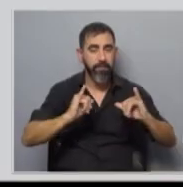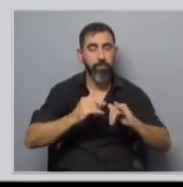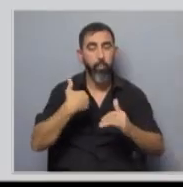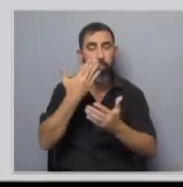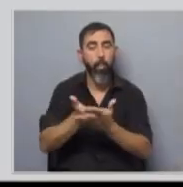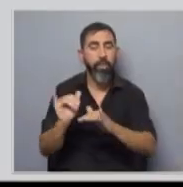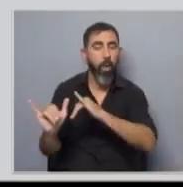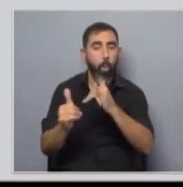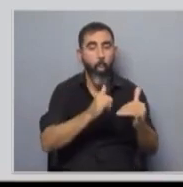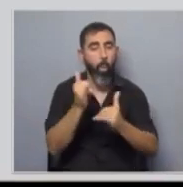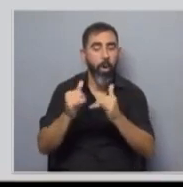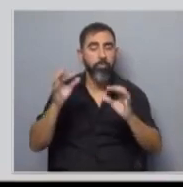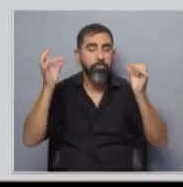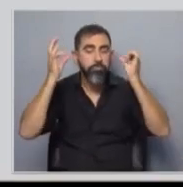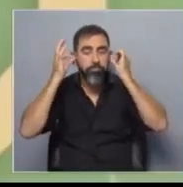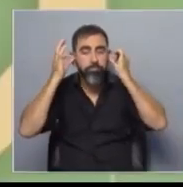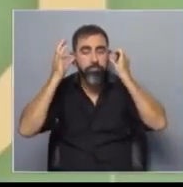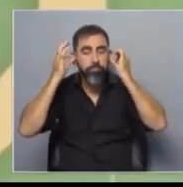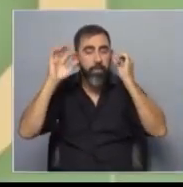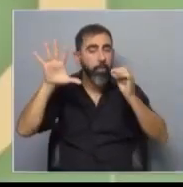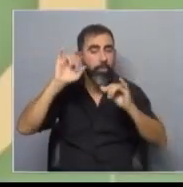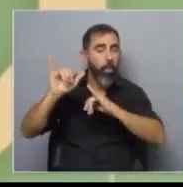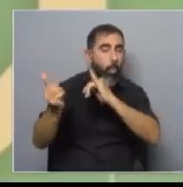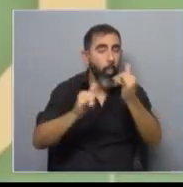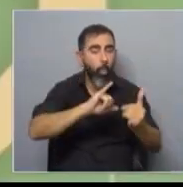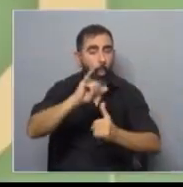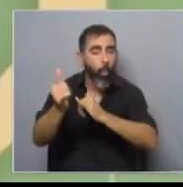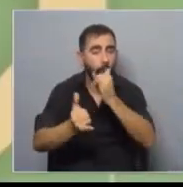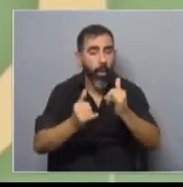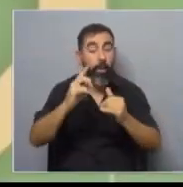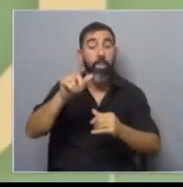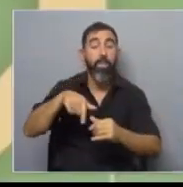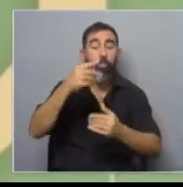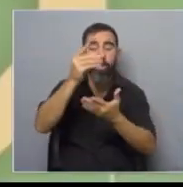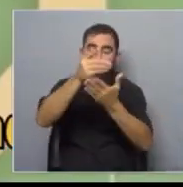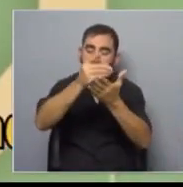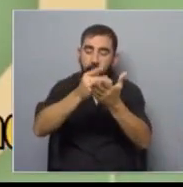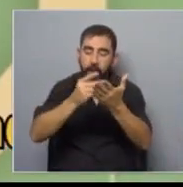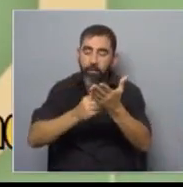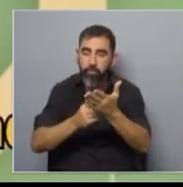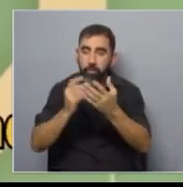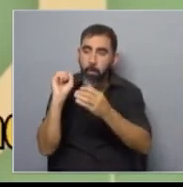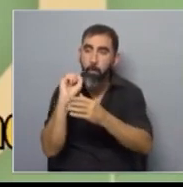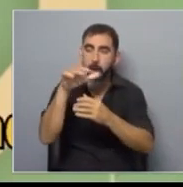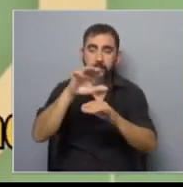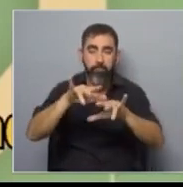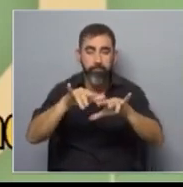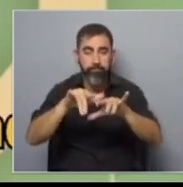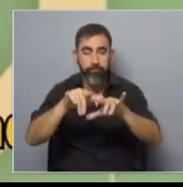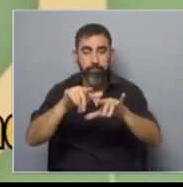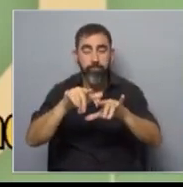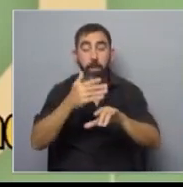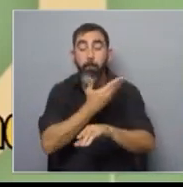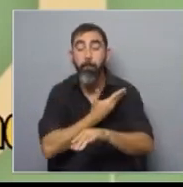y el niño con auriculares escucha lo que tiene que hacer y juega. Y, después, los datos que recogemos se envían a un servidor y el